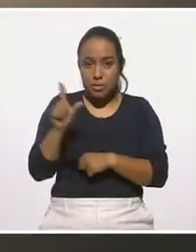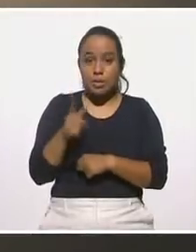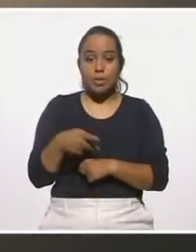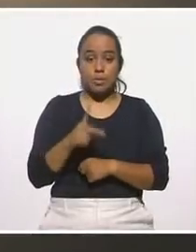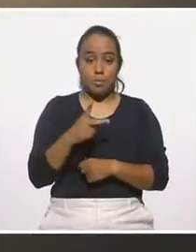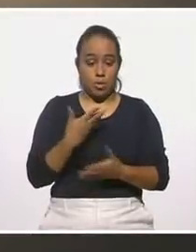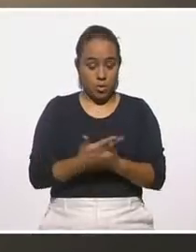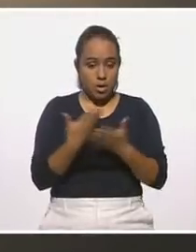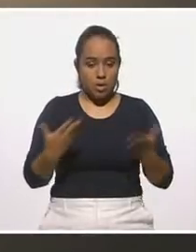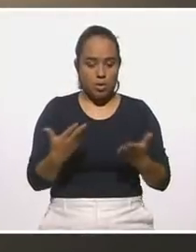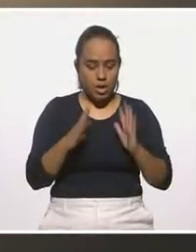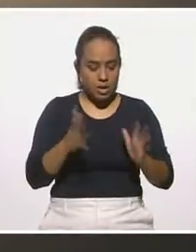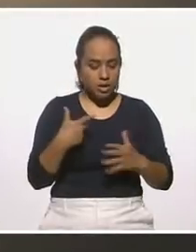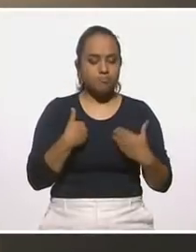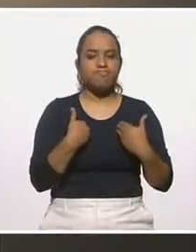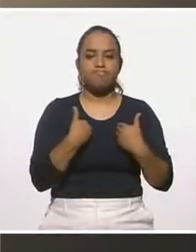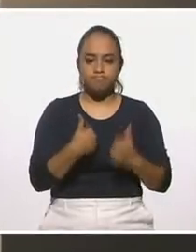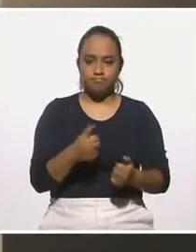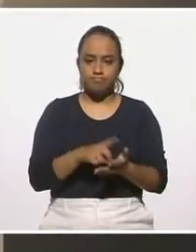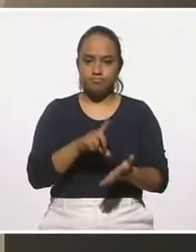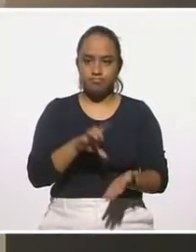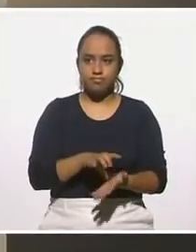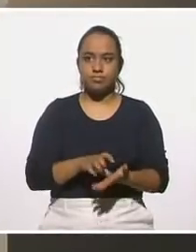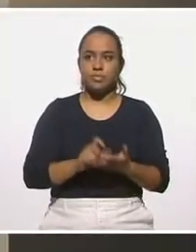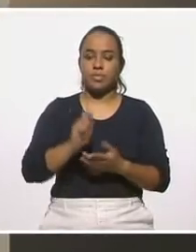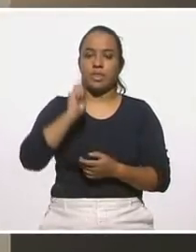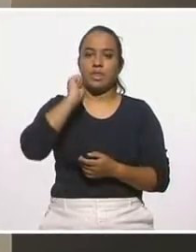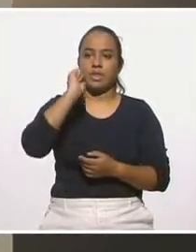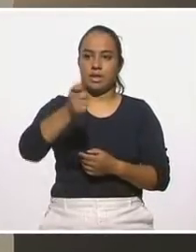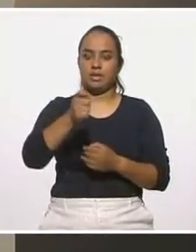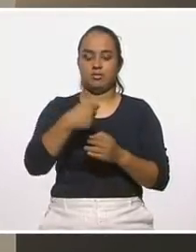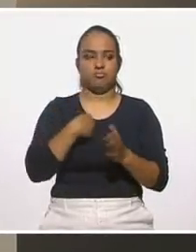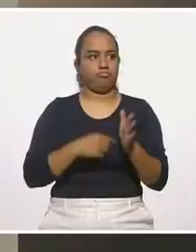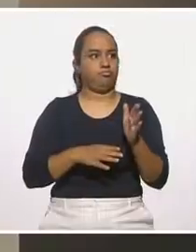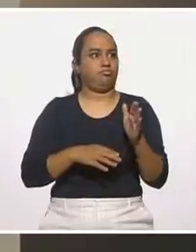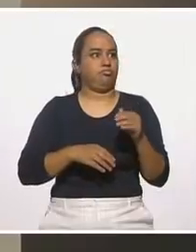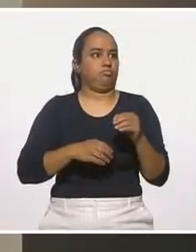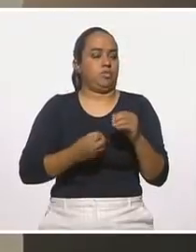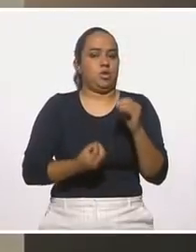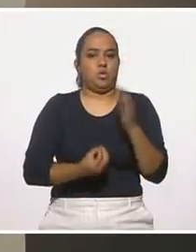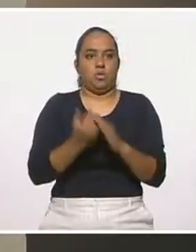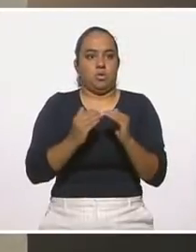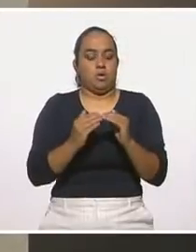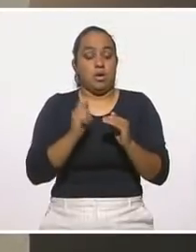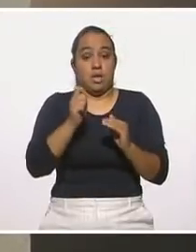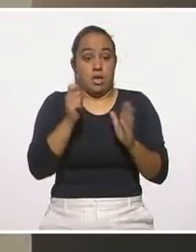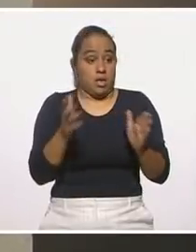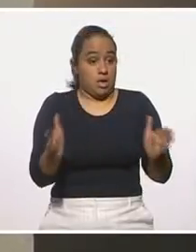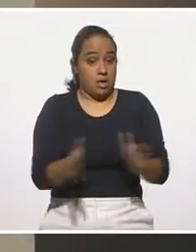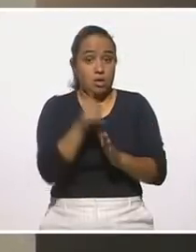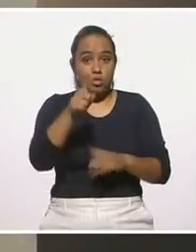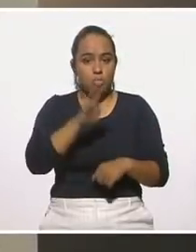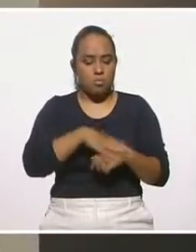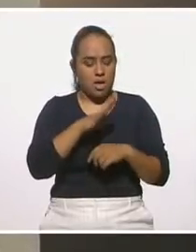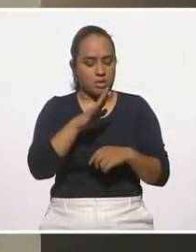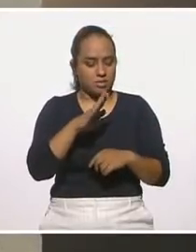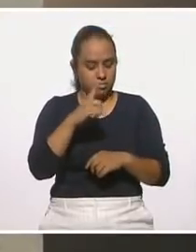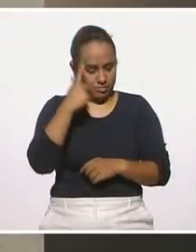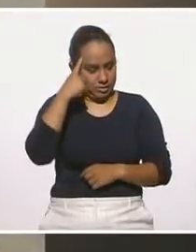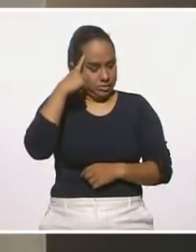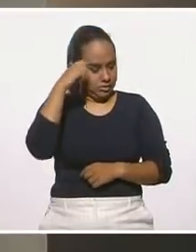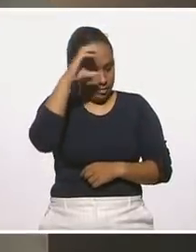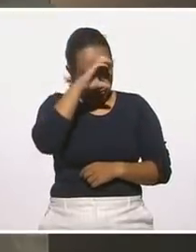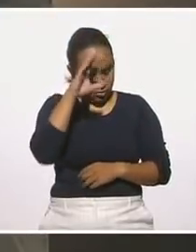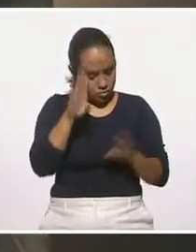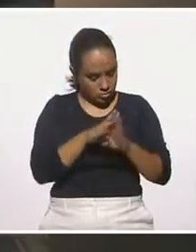yo hoy por hoy entiendo la discapacidad, es un trampolín, un pivote que te puede impulsar a que desarrolles más tu nivel de conciencia,